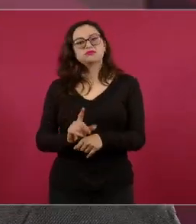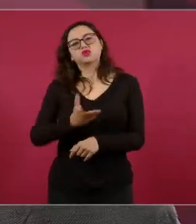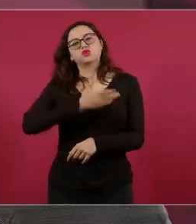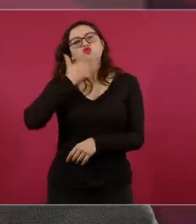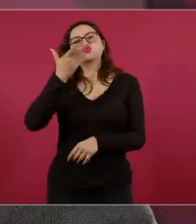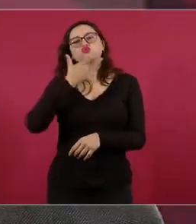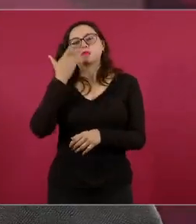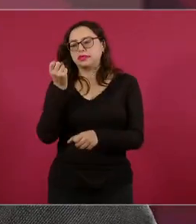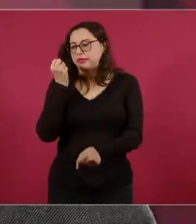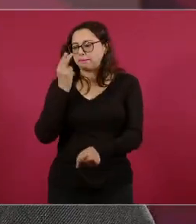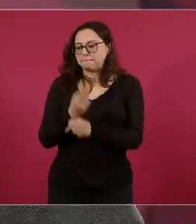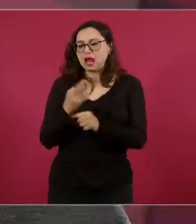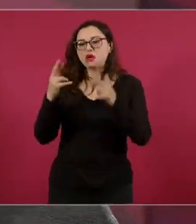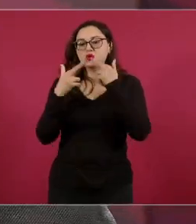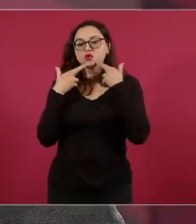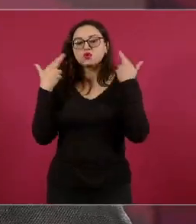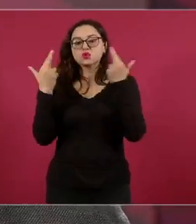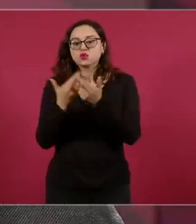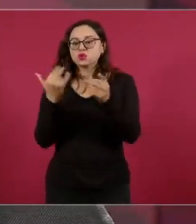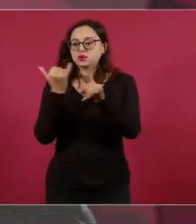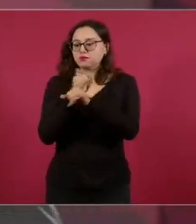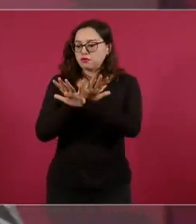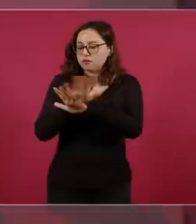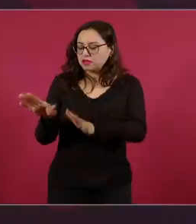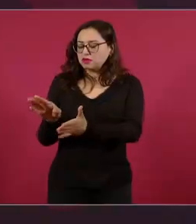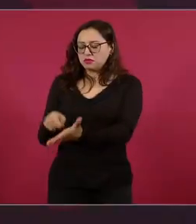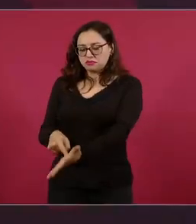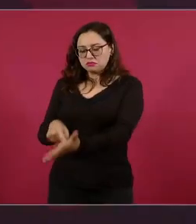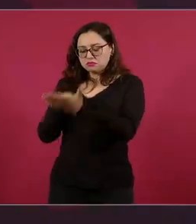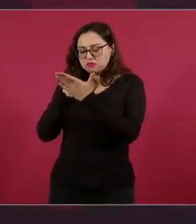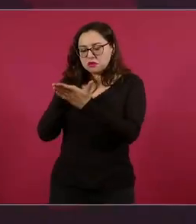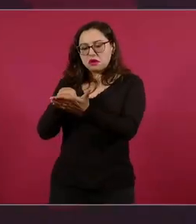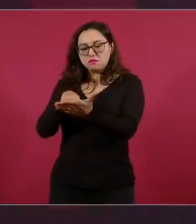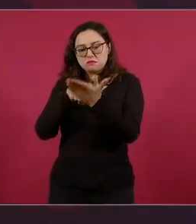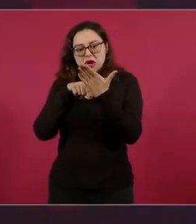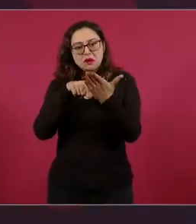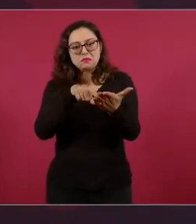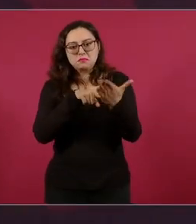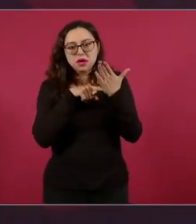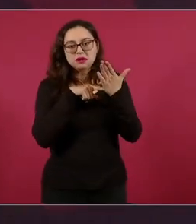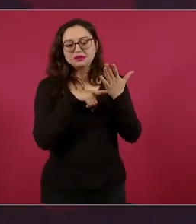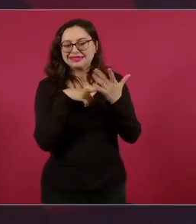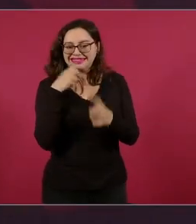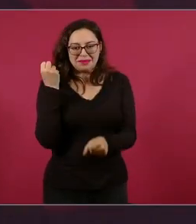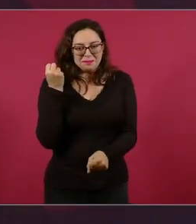hacemos lo mismo yo recibo antes de